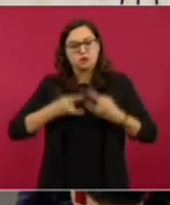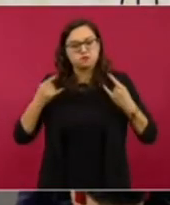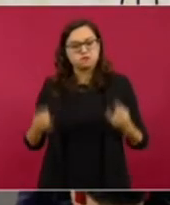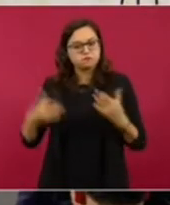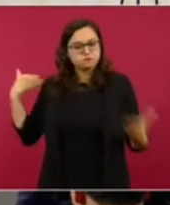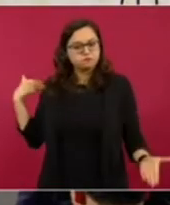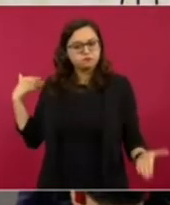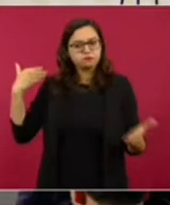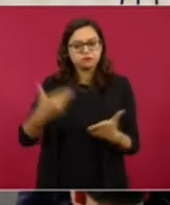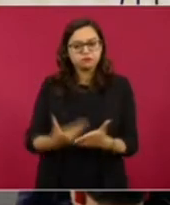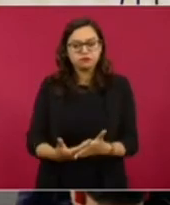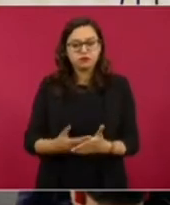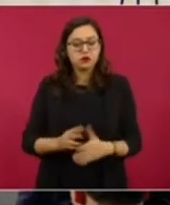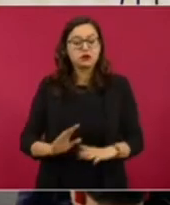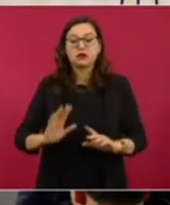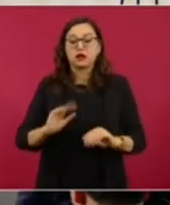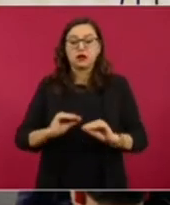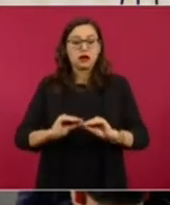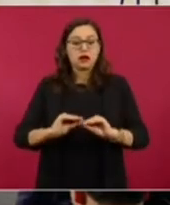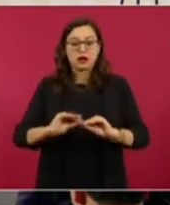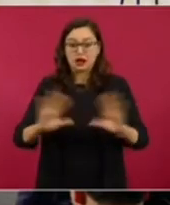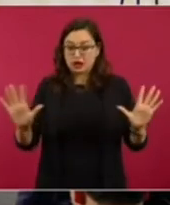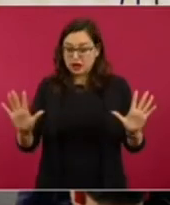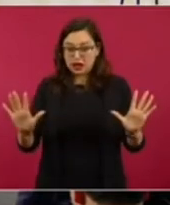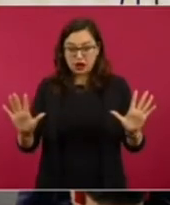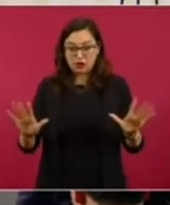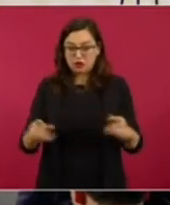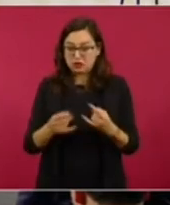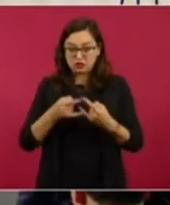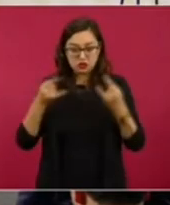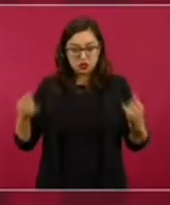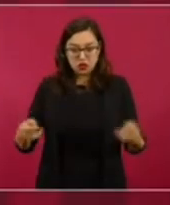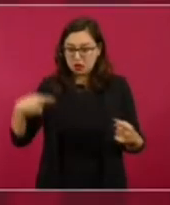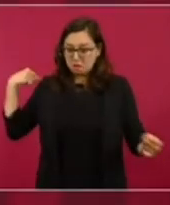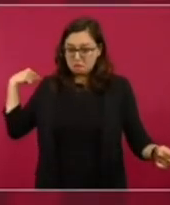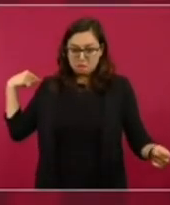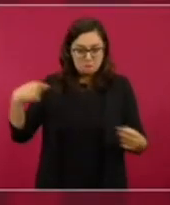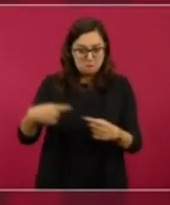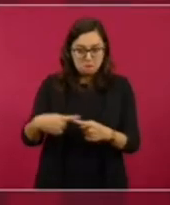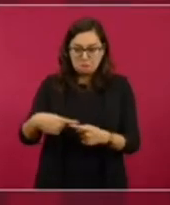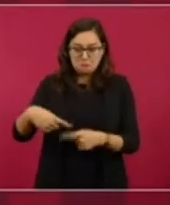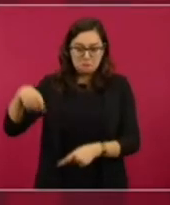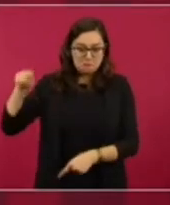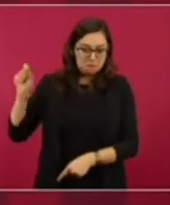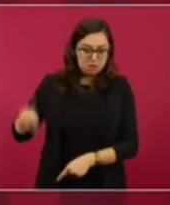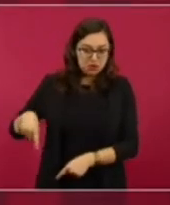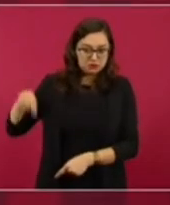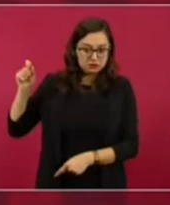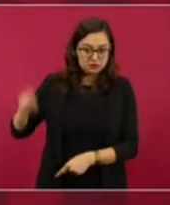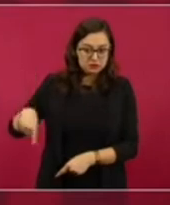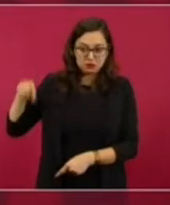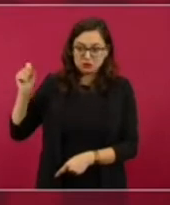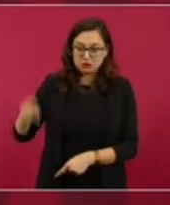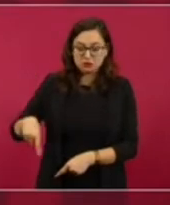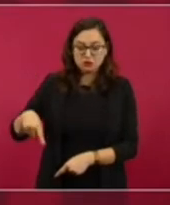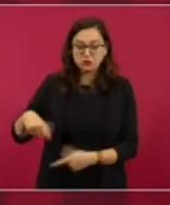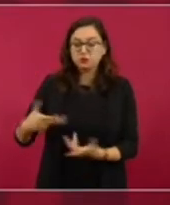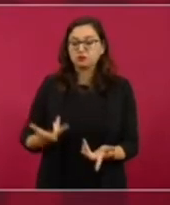no hay ninguna ambigüedad, es una línea histórica, como el principio de no intervención.